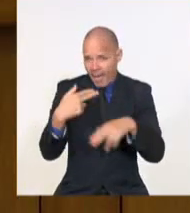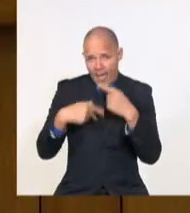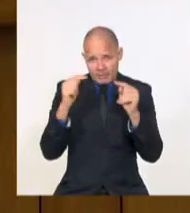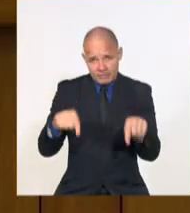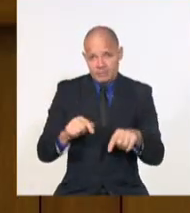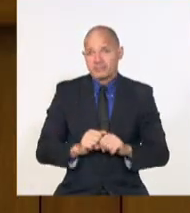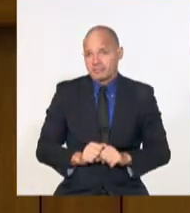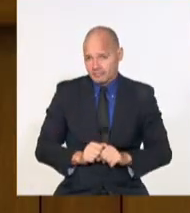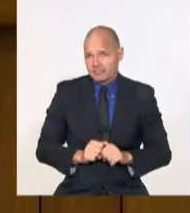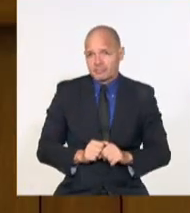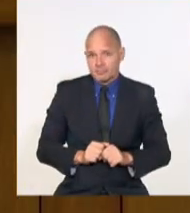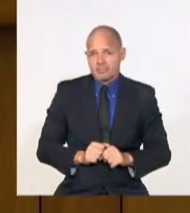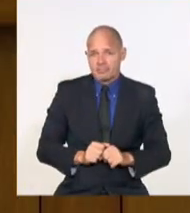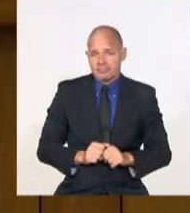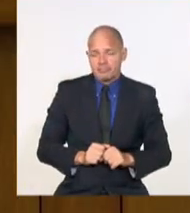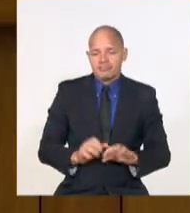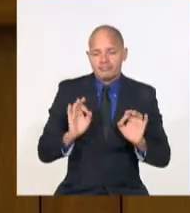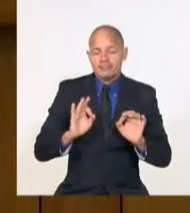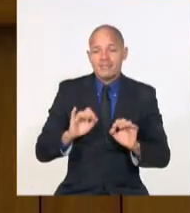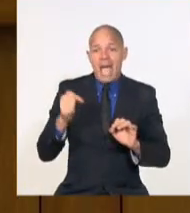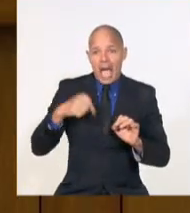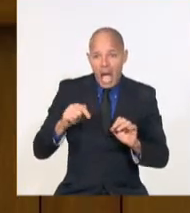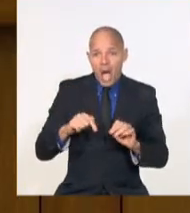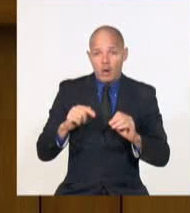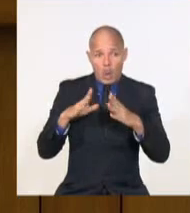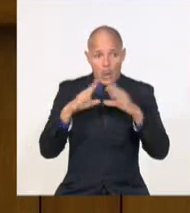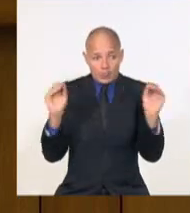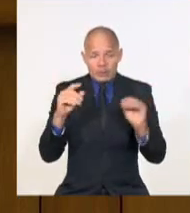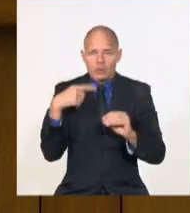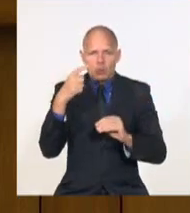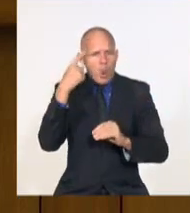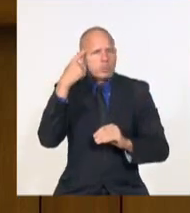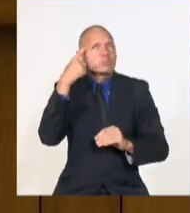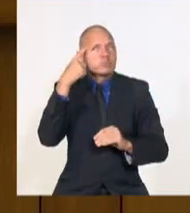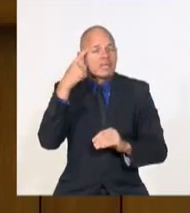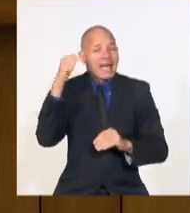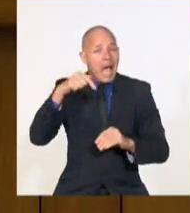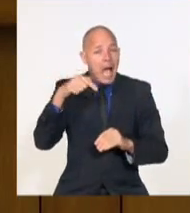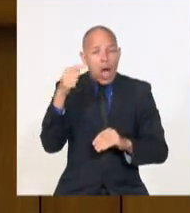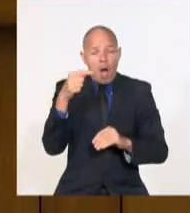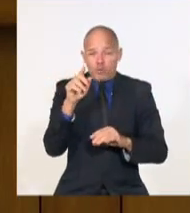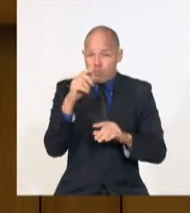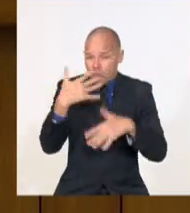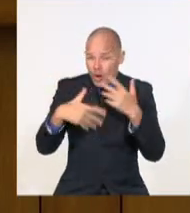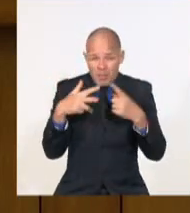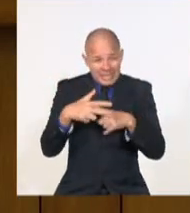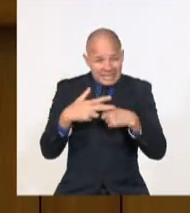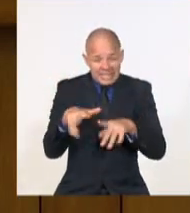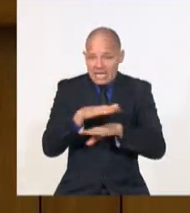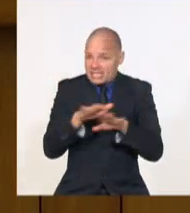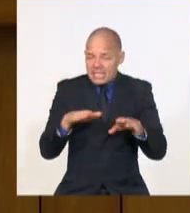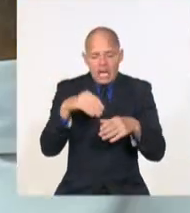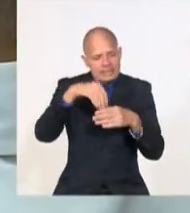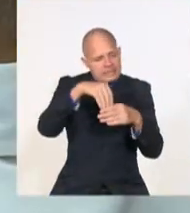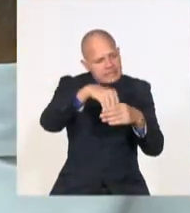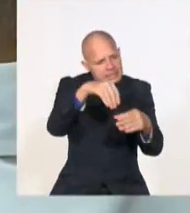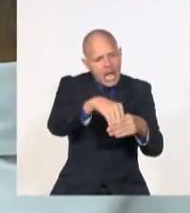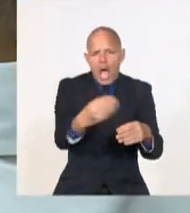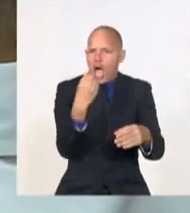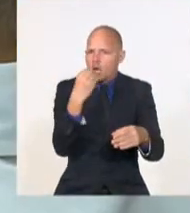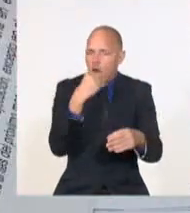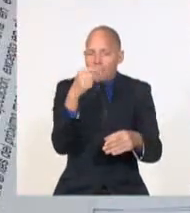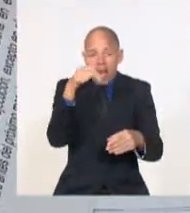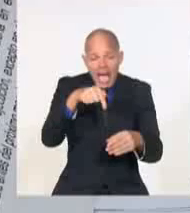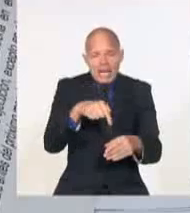conciencia que tenemos cada uno de nosotros, de que no queda otra alternativa que sembrar, sembrar y producir en el menor